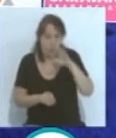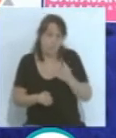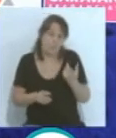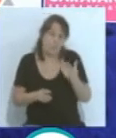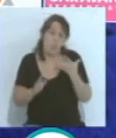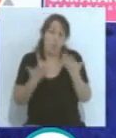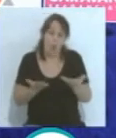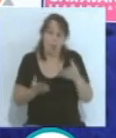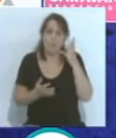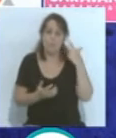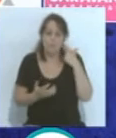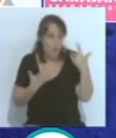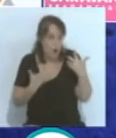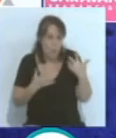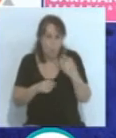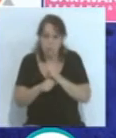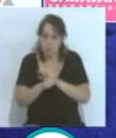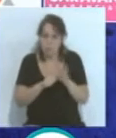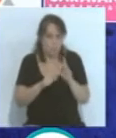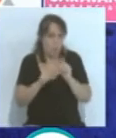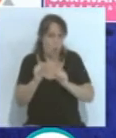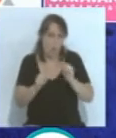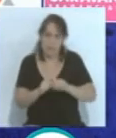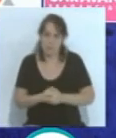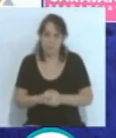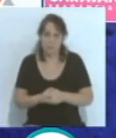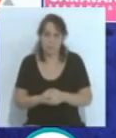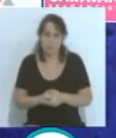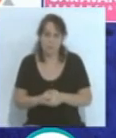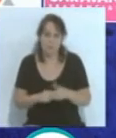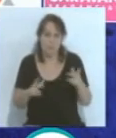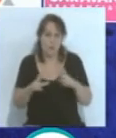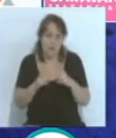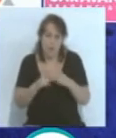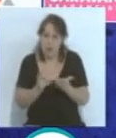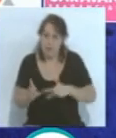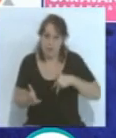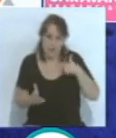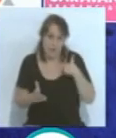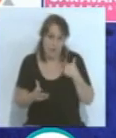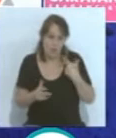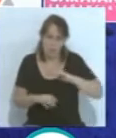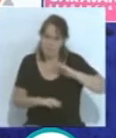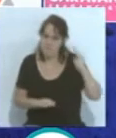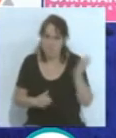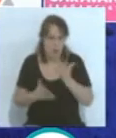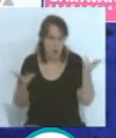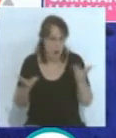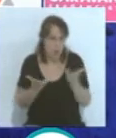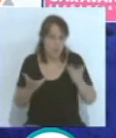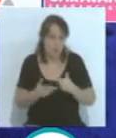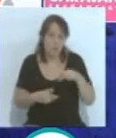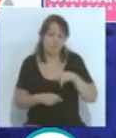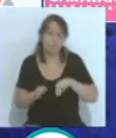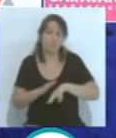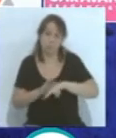el COVID, que ha destrozado a la sociedad en general y que realmente ha afectado al